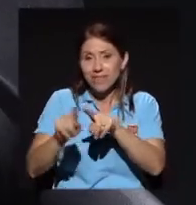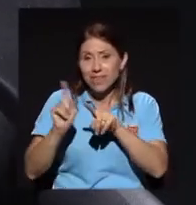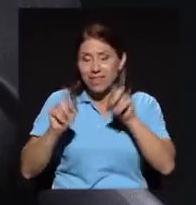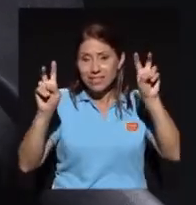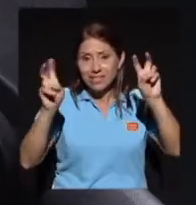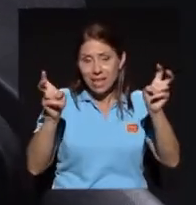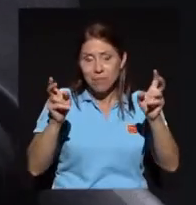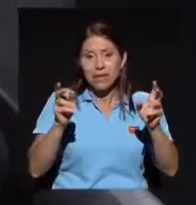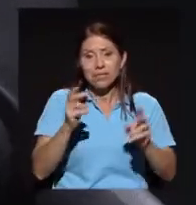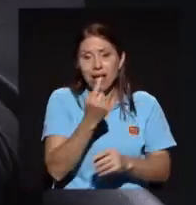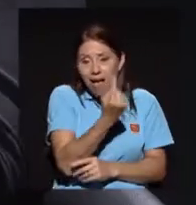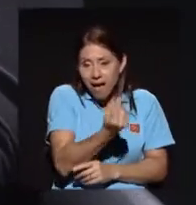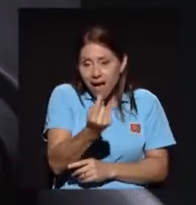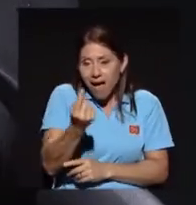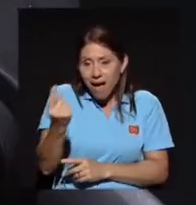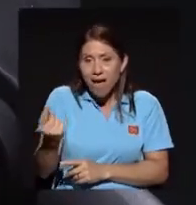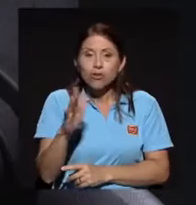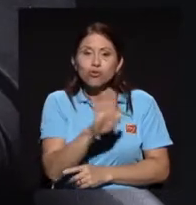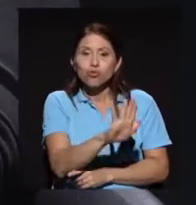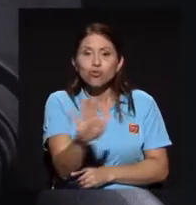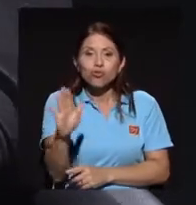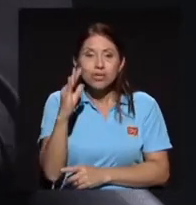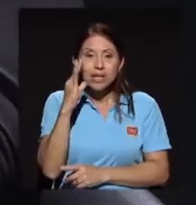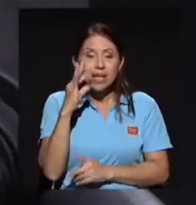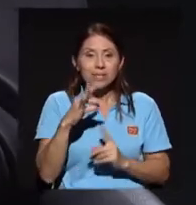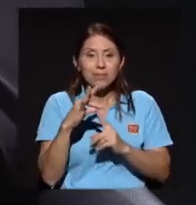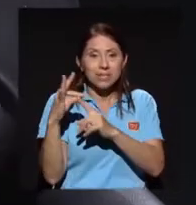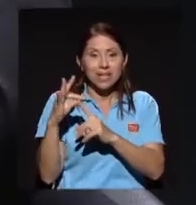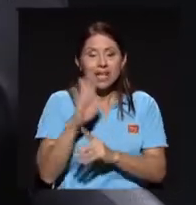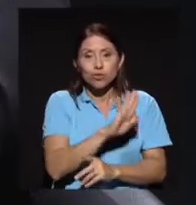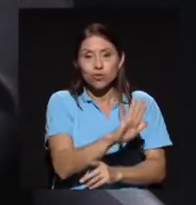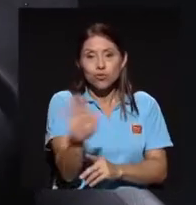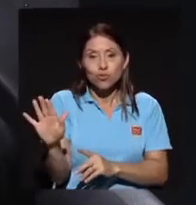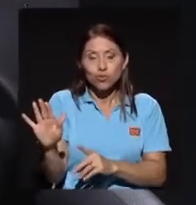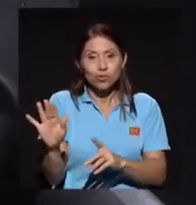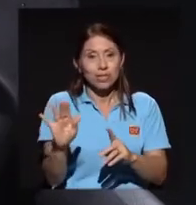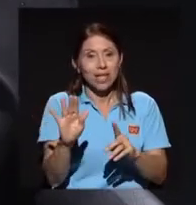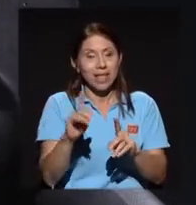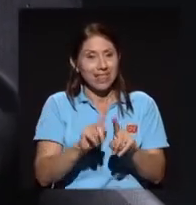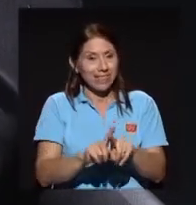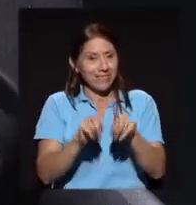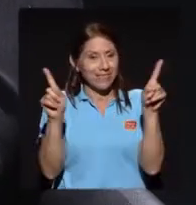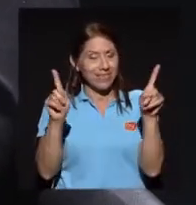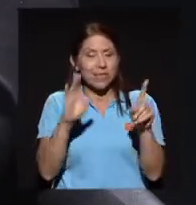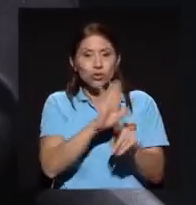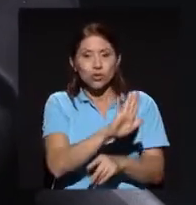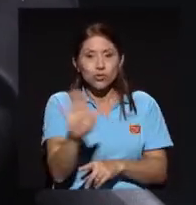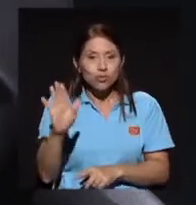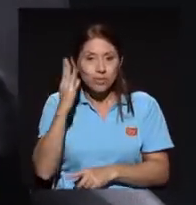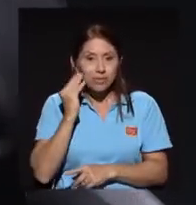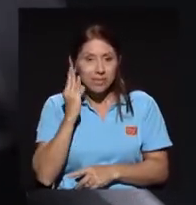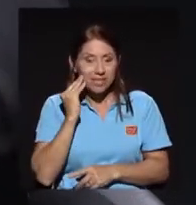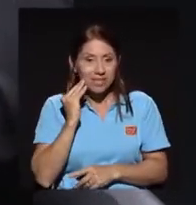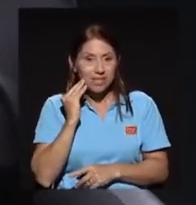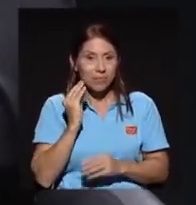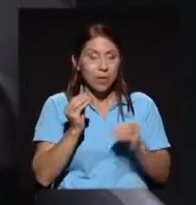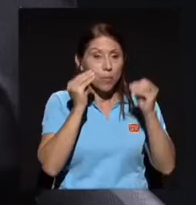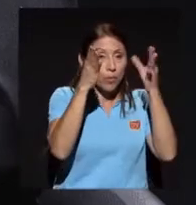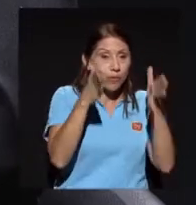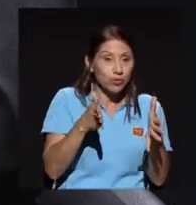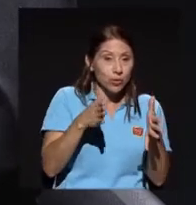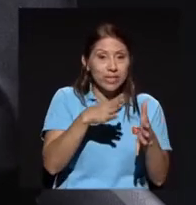especialidades, sus experiencias y entonces entre profesores y aporte de los mismos estudiantes y fue una